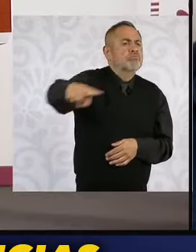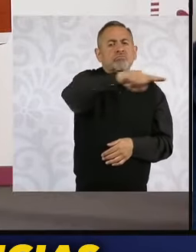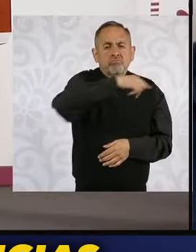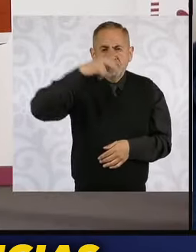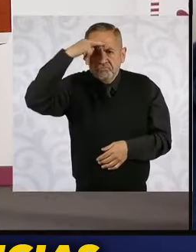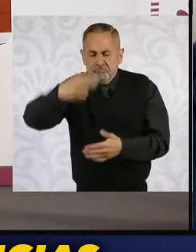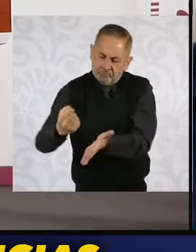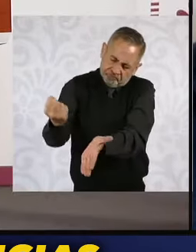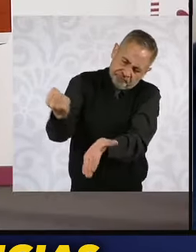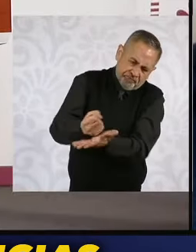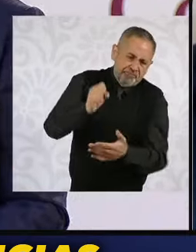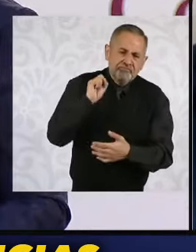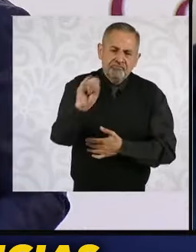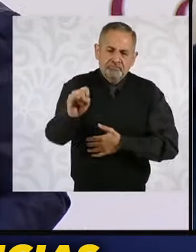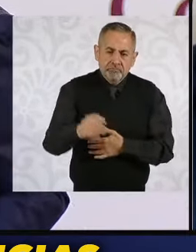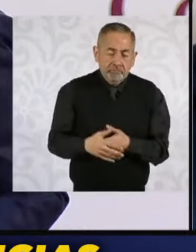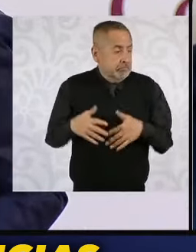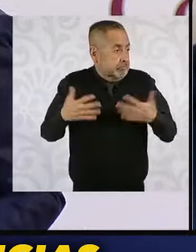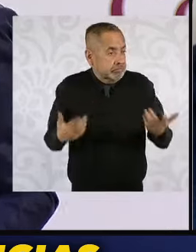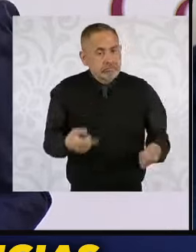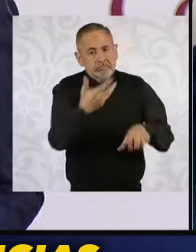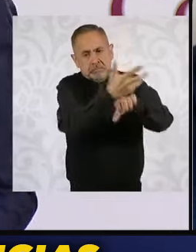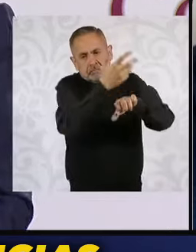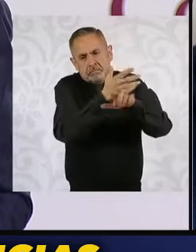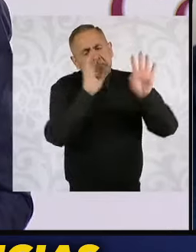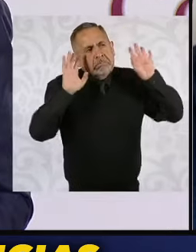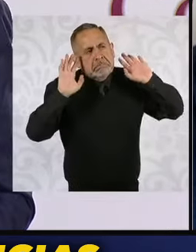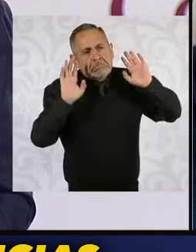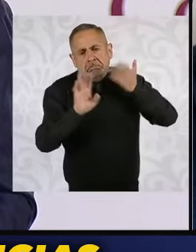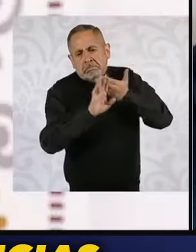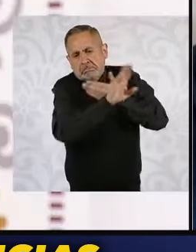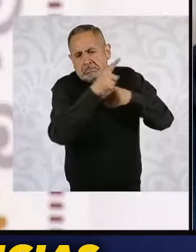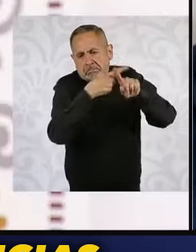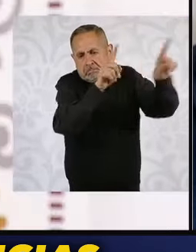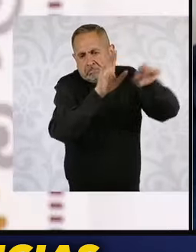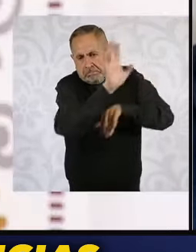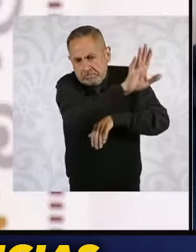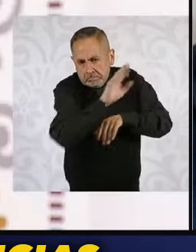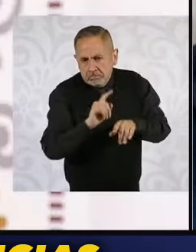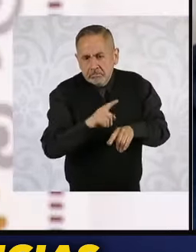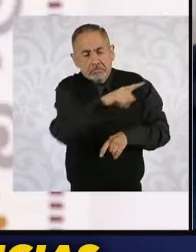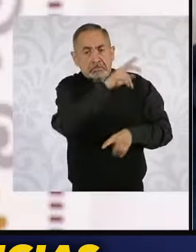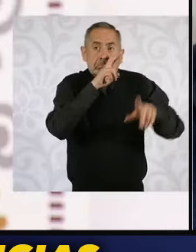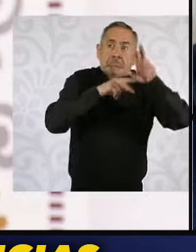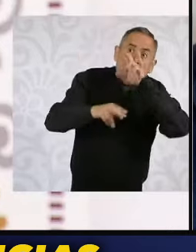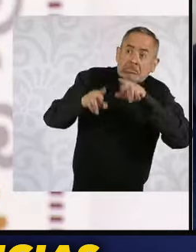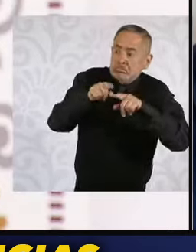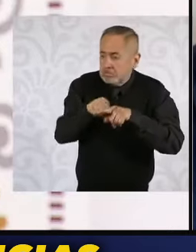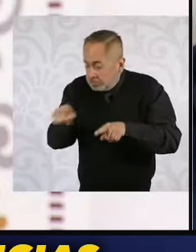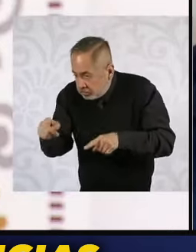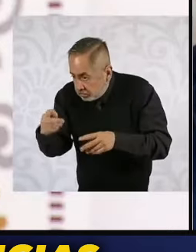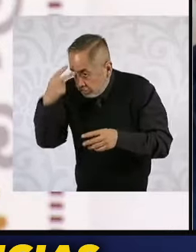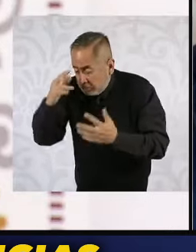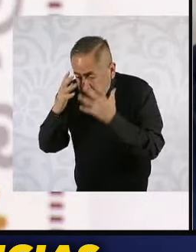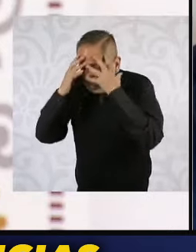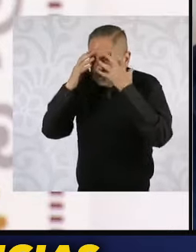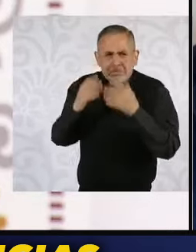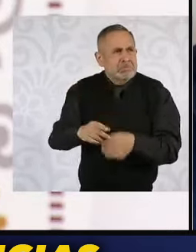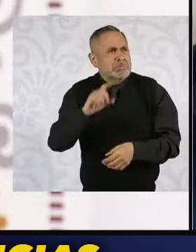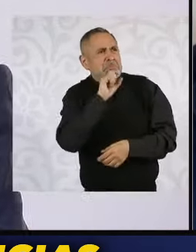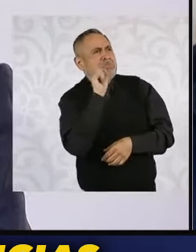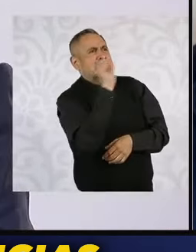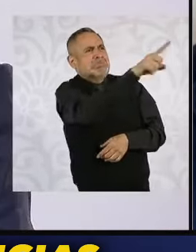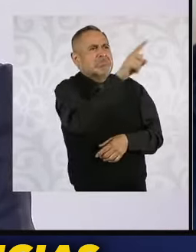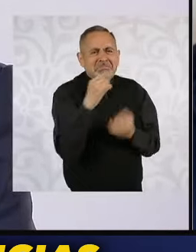México. Y en Estados Unidos pues ustedes resolverán cuál será. Pero no se deberían de extrañar de que elijamos jueces cuando ustedes llevan más de 100 años.